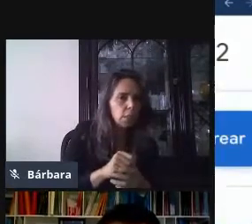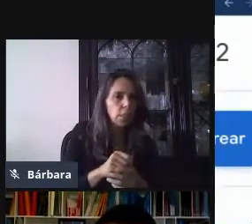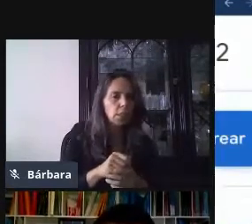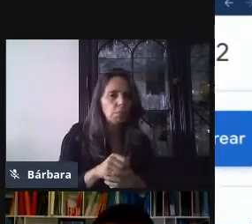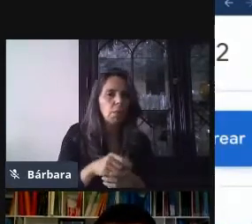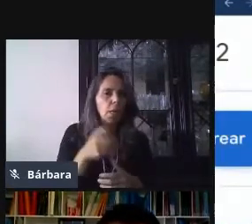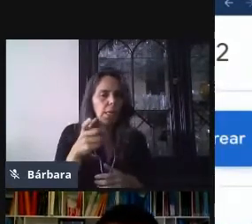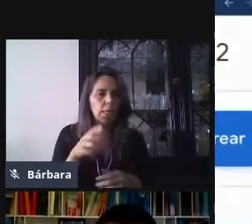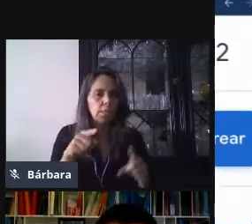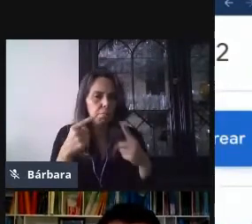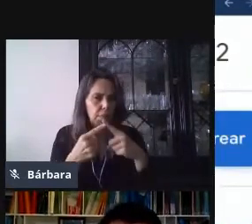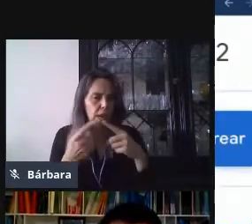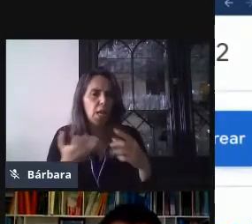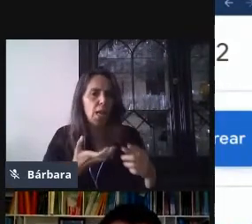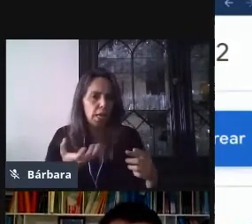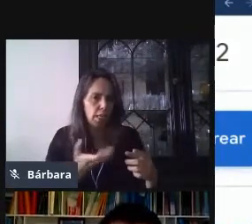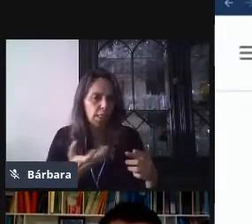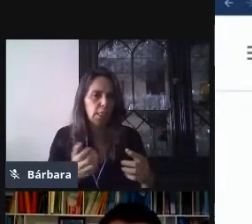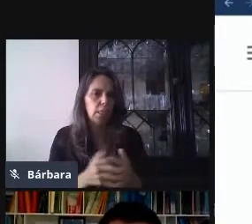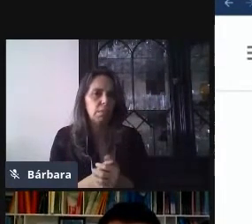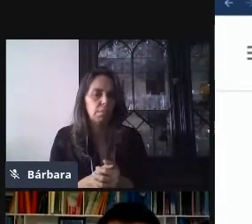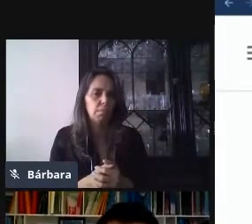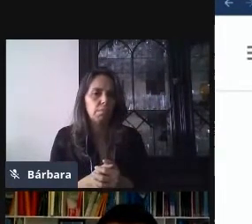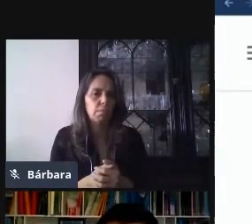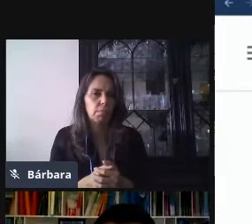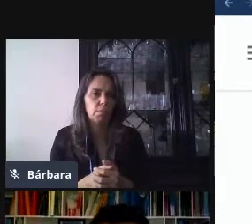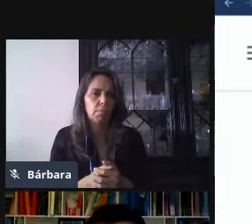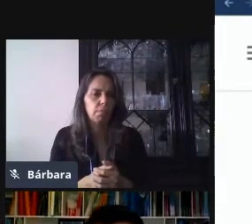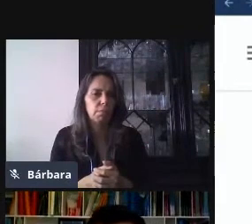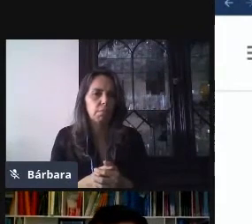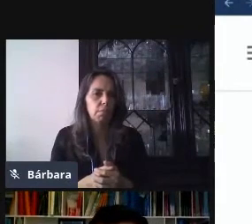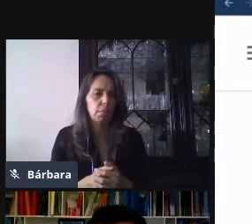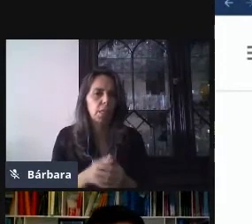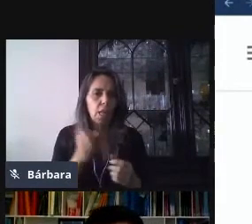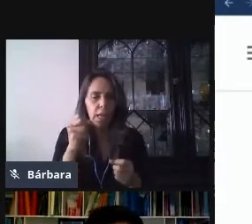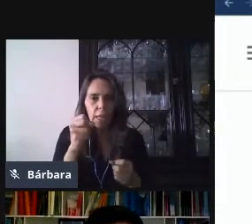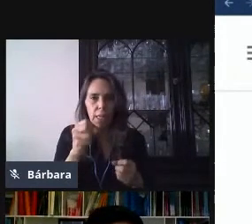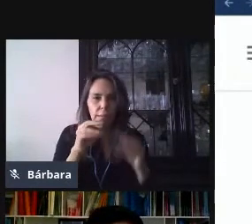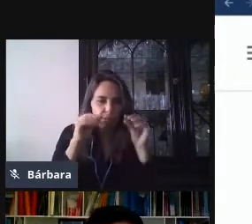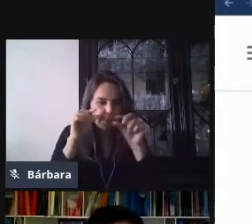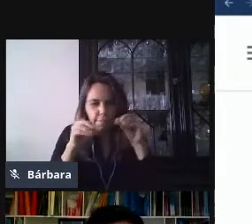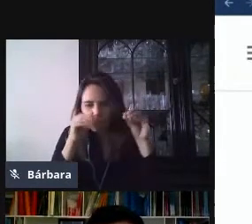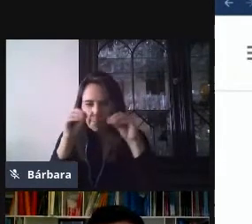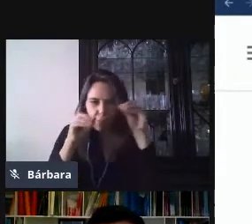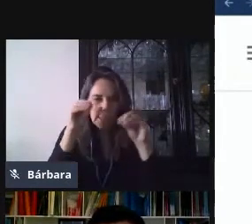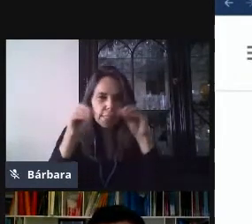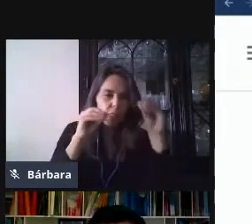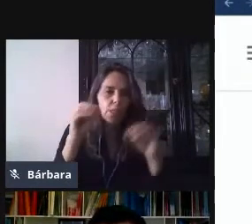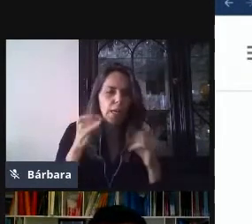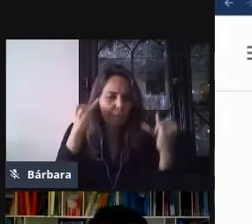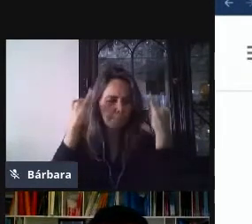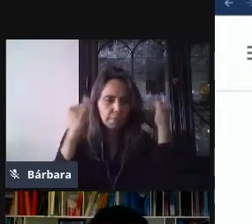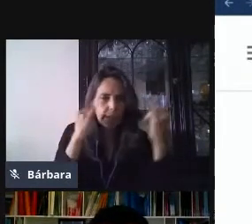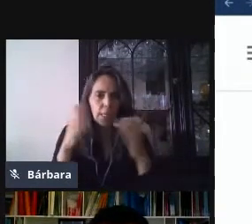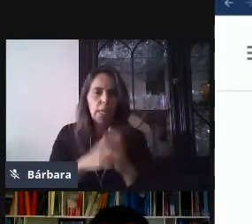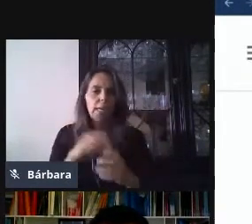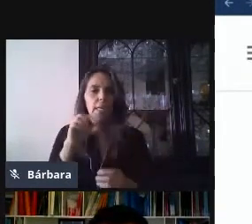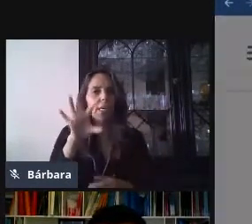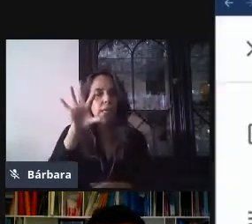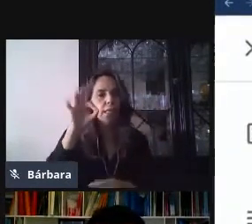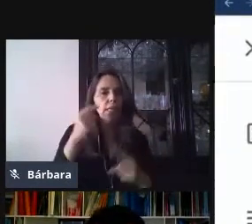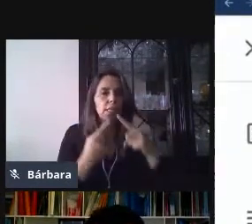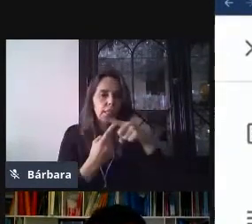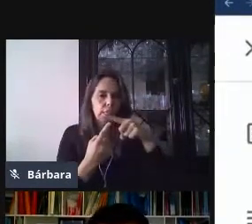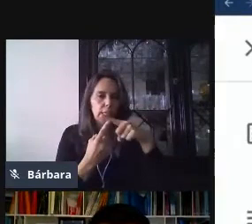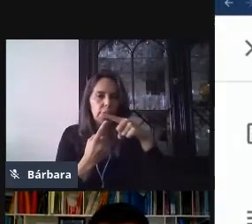aquí, en Trabajo en clase. Me voy a ir al botón Crear. Y aquí voy a seleccionar Tarea. Entonces,